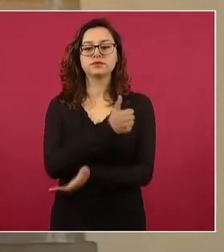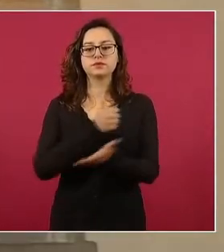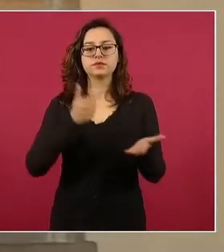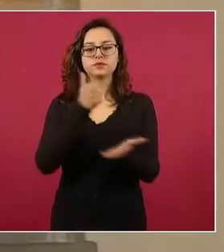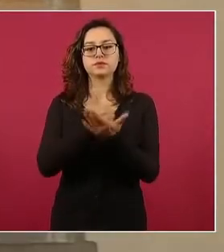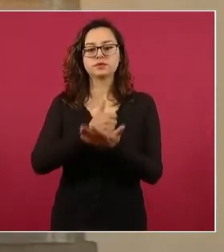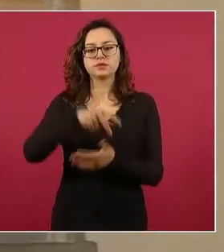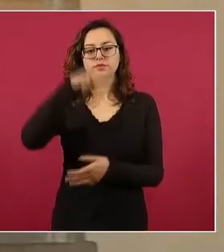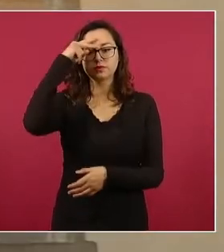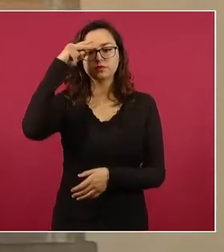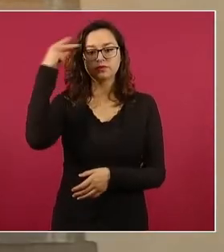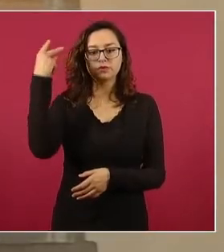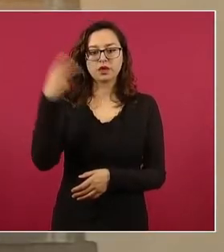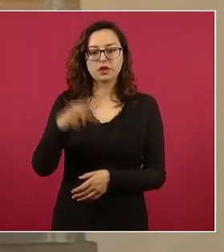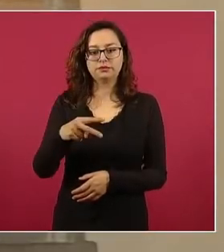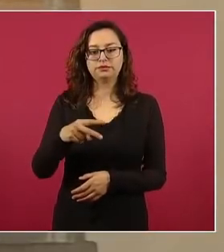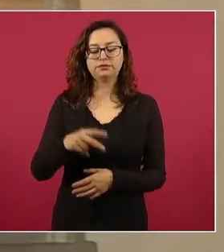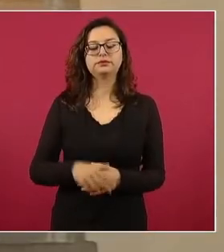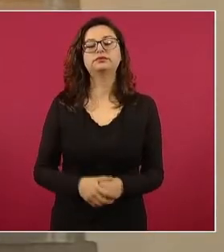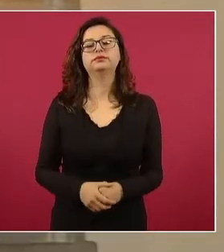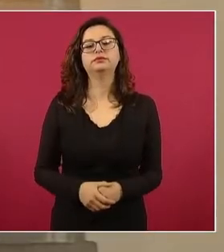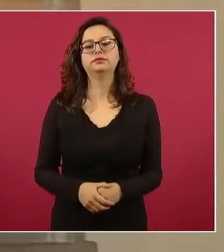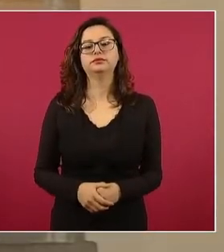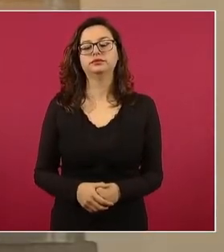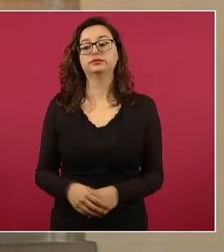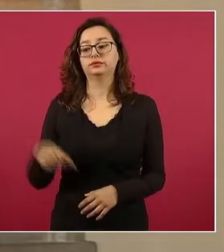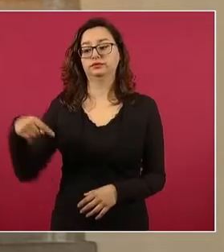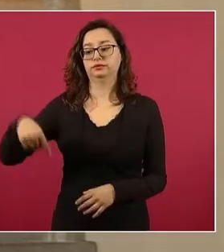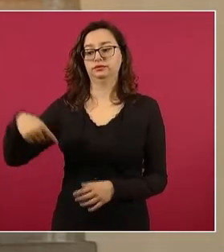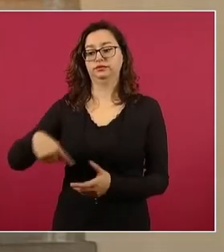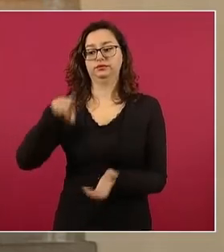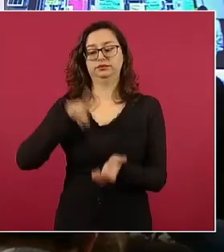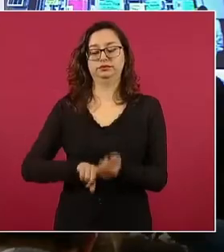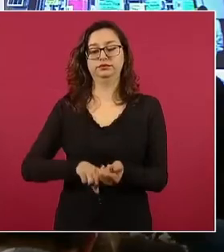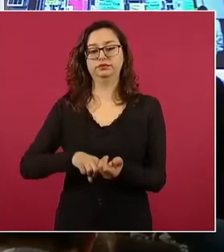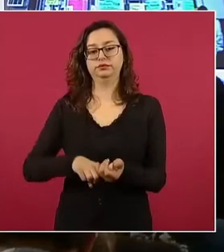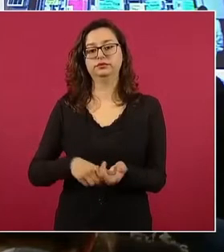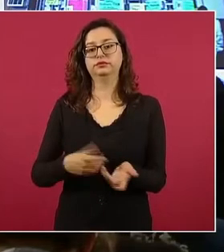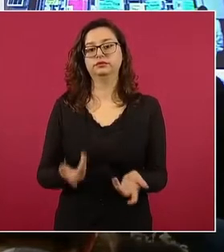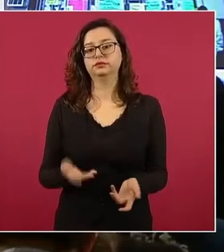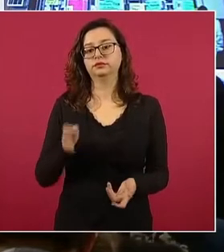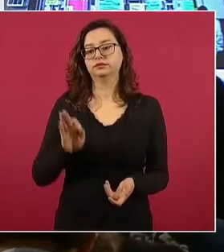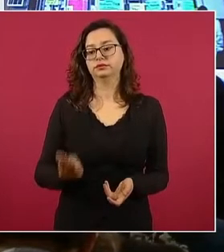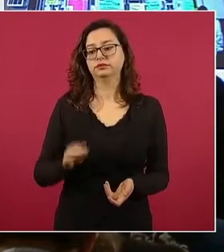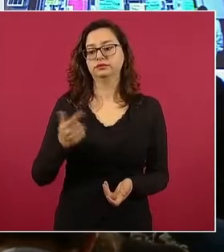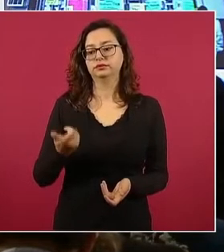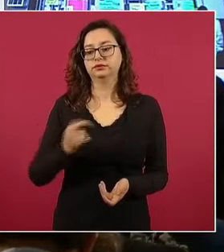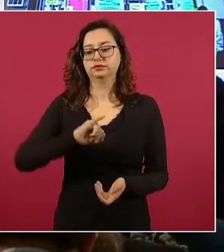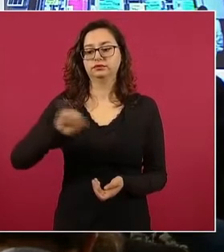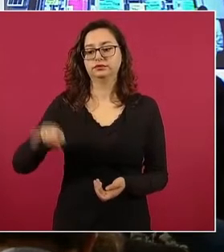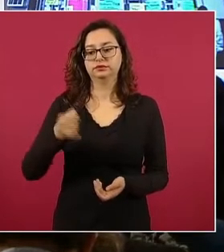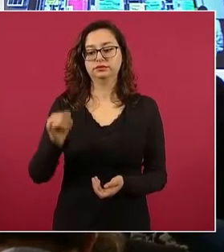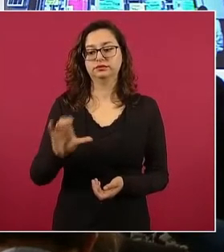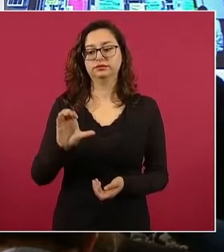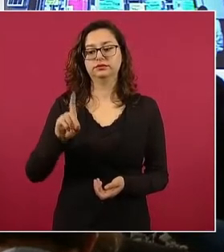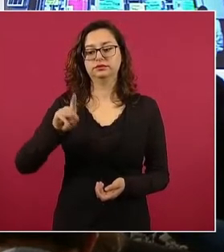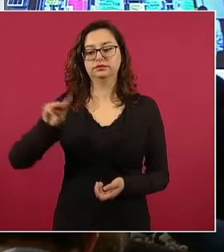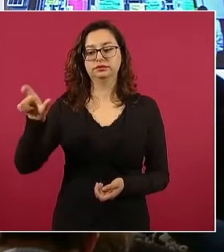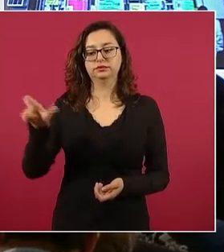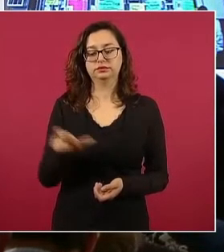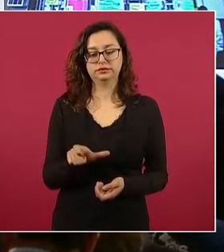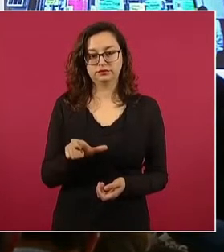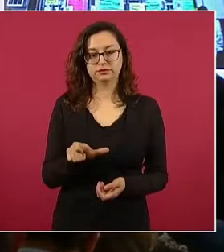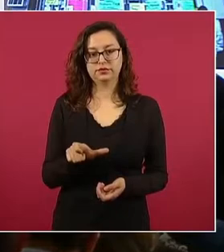a partir de las acciones de la Fiscalía General de Justicia de la Ciudad de México, y el